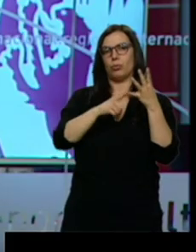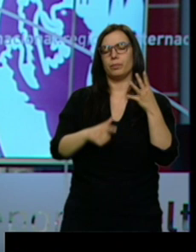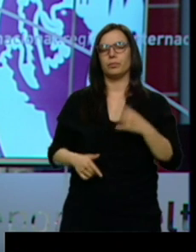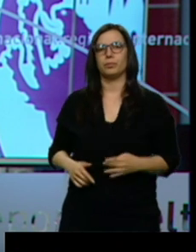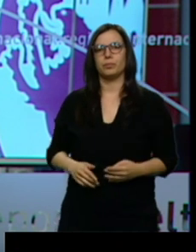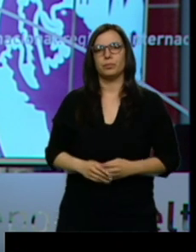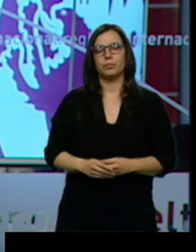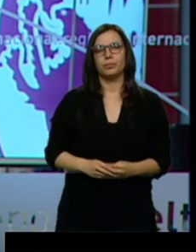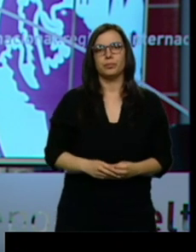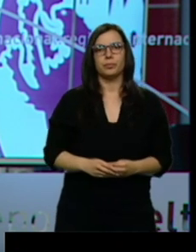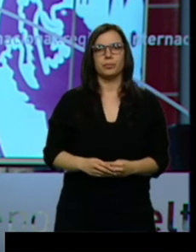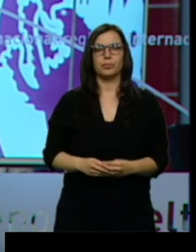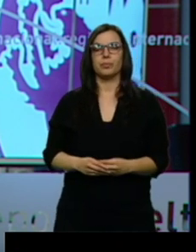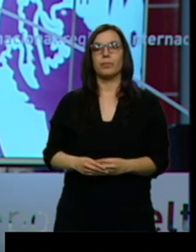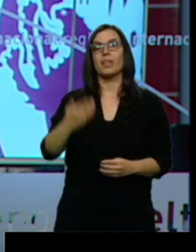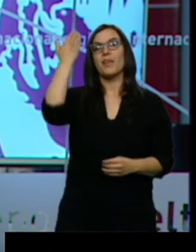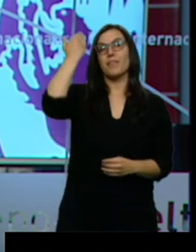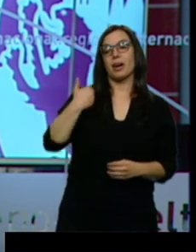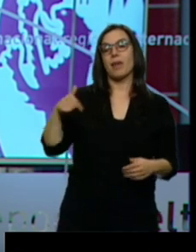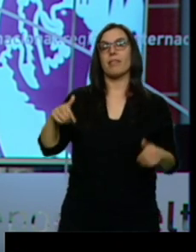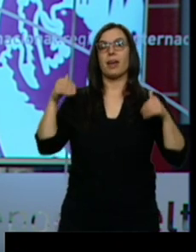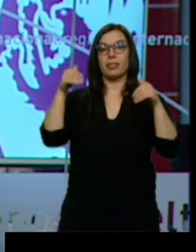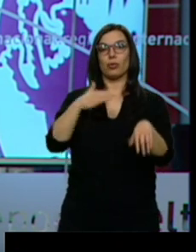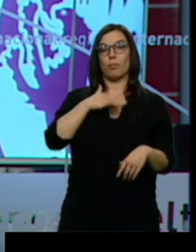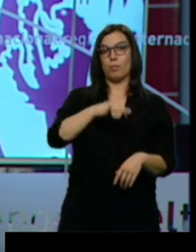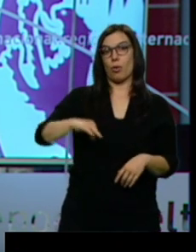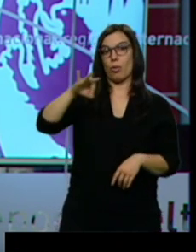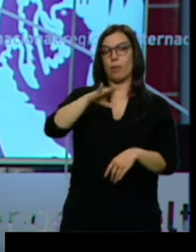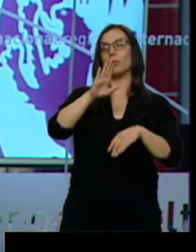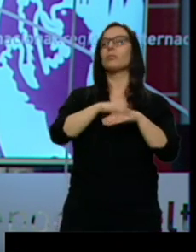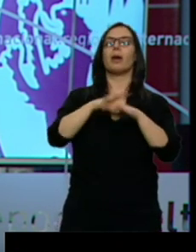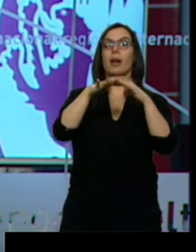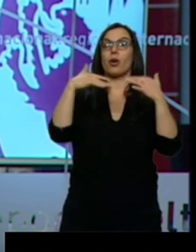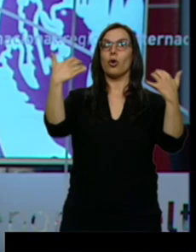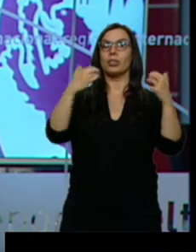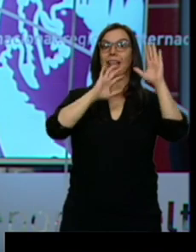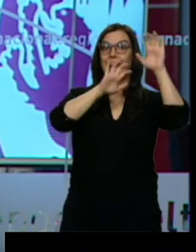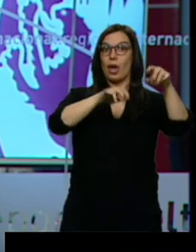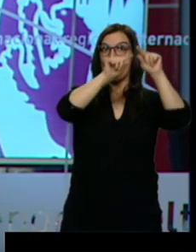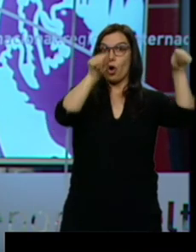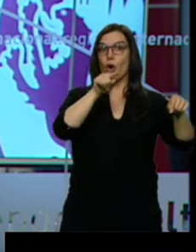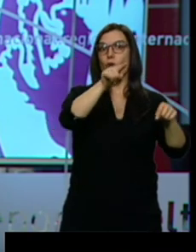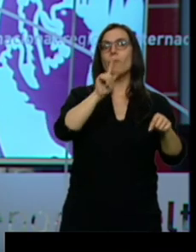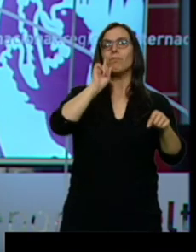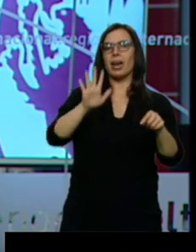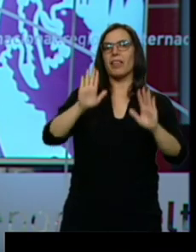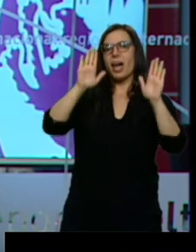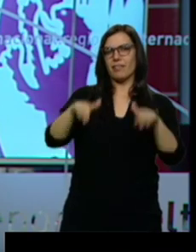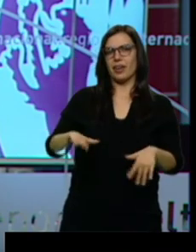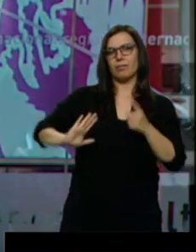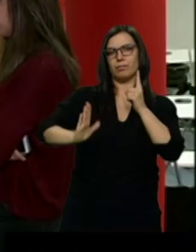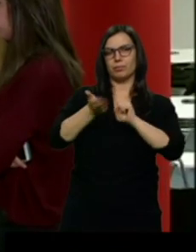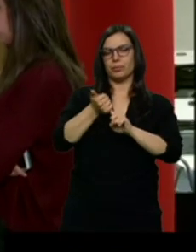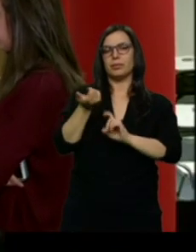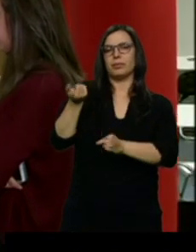Pablo Fernández, el candidato de Podemos a las Cortes por León, finalmente parece que sí se sentará en el Parlamento Autonómico